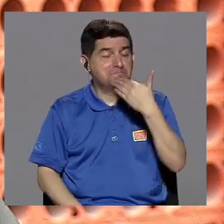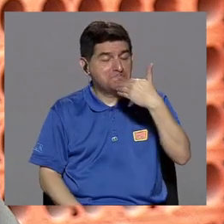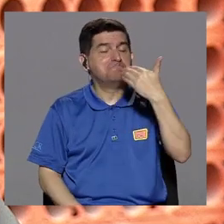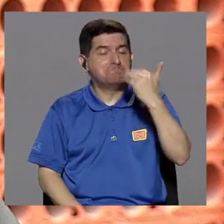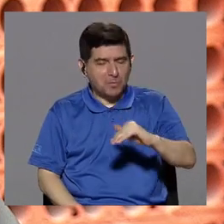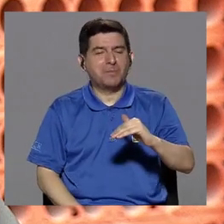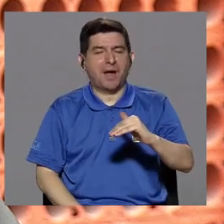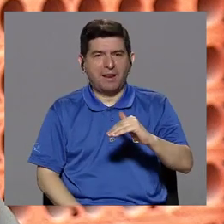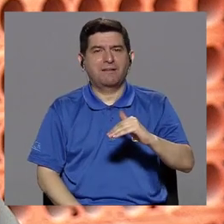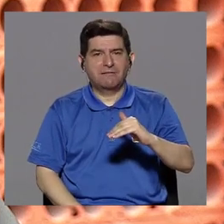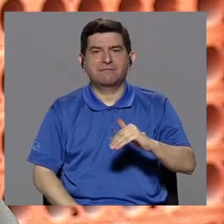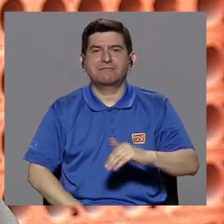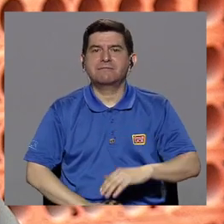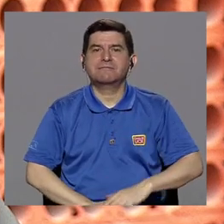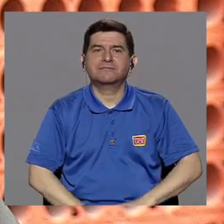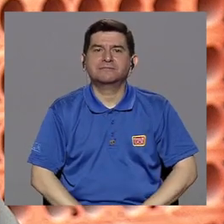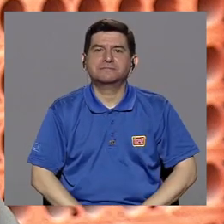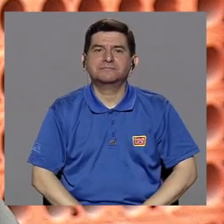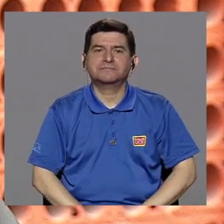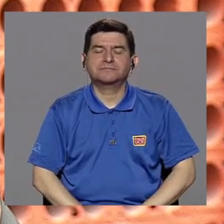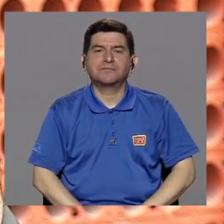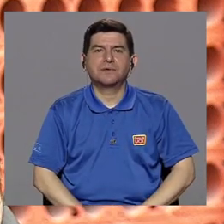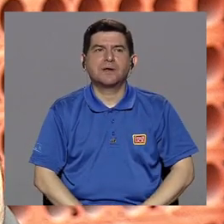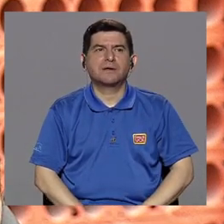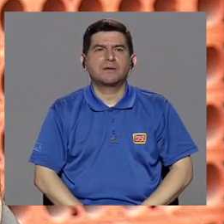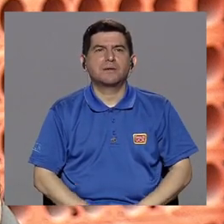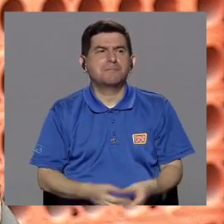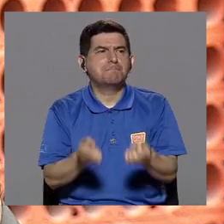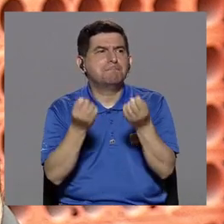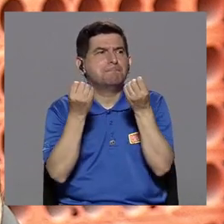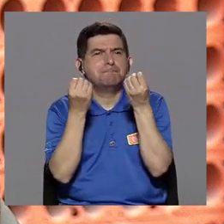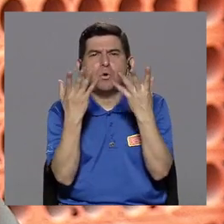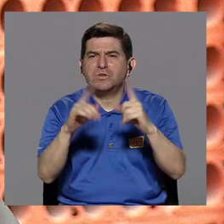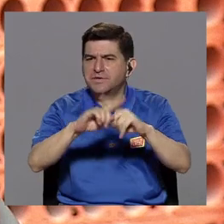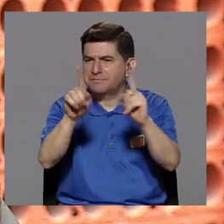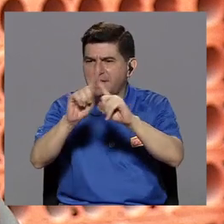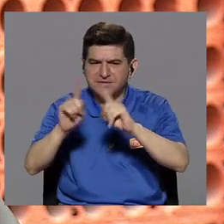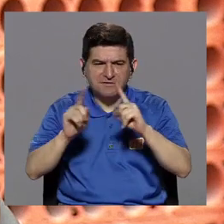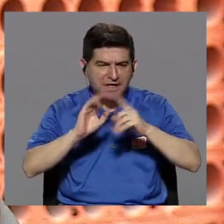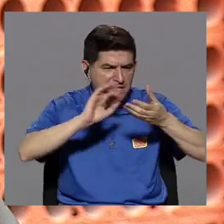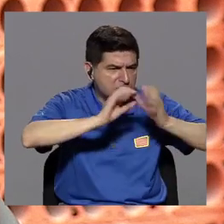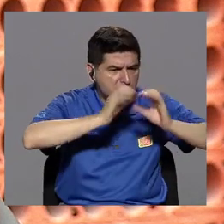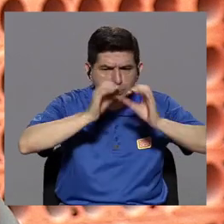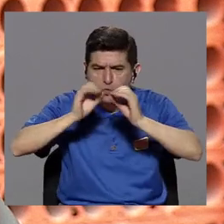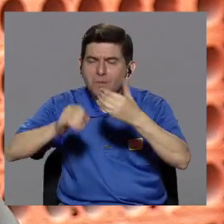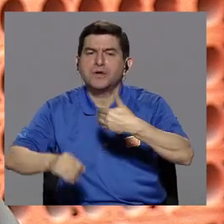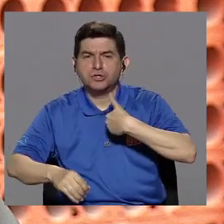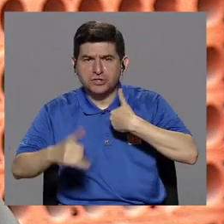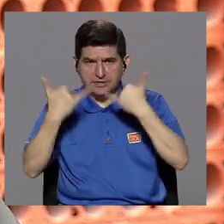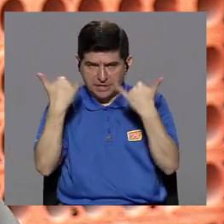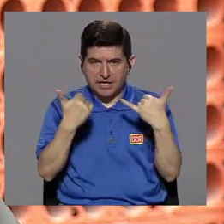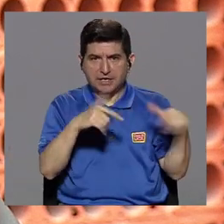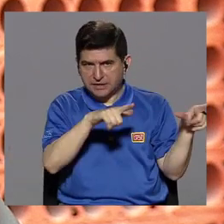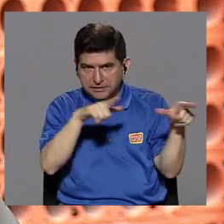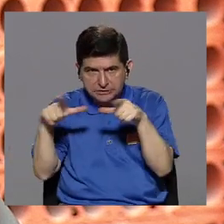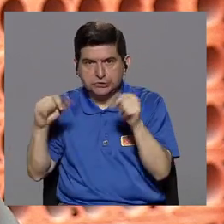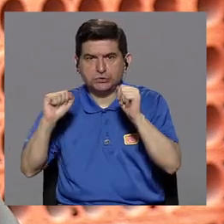mal porque según una gran cantidad de datos que tenemos disponibles,